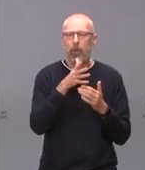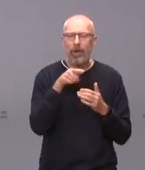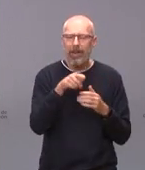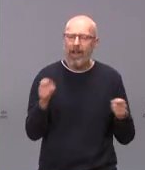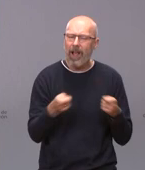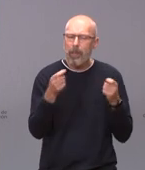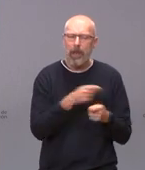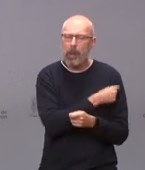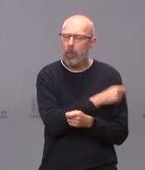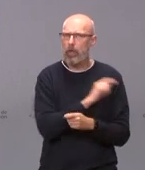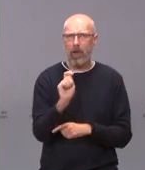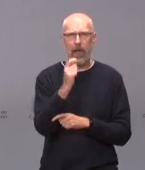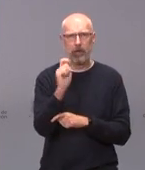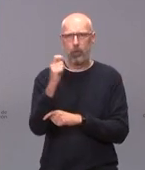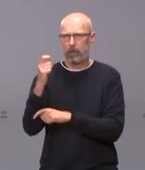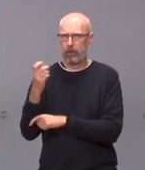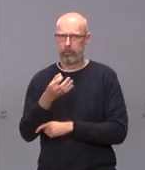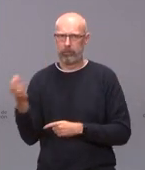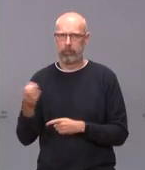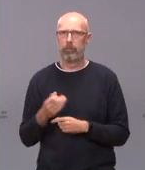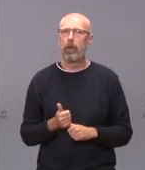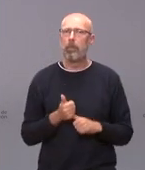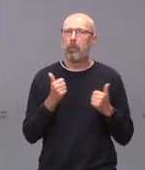Sin más, vamos, paso a las palabras.